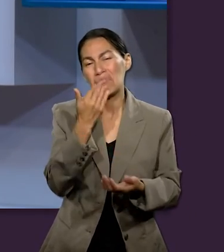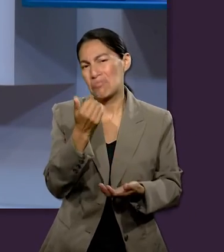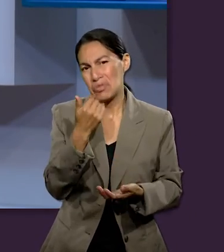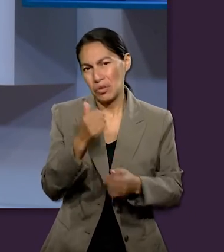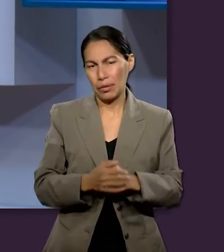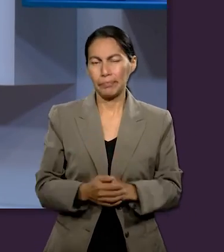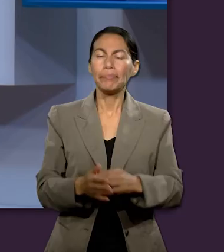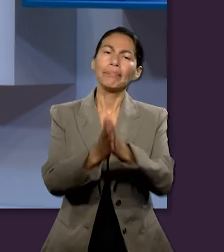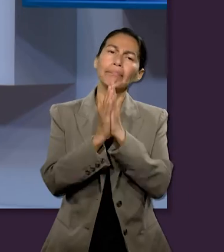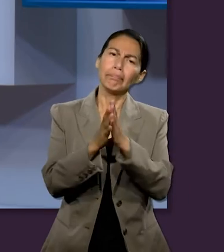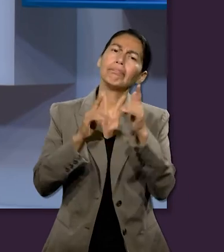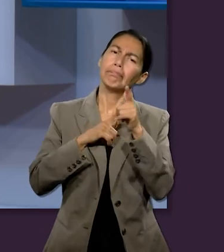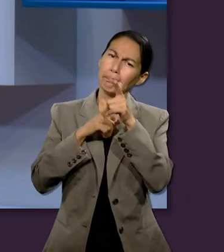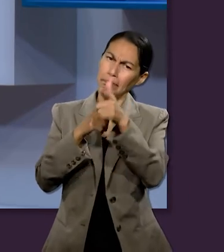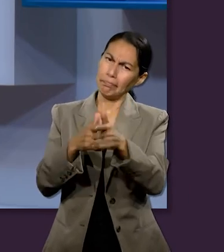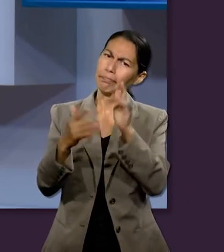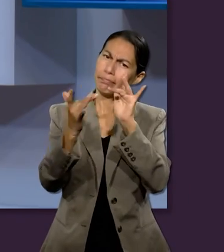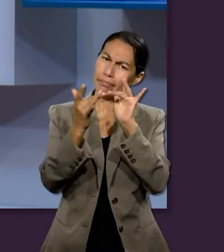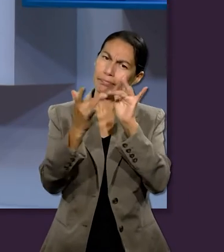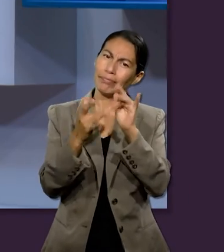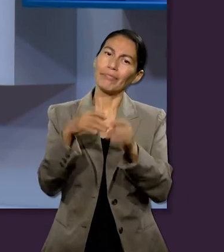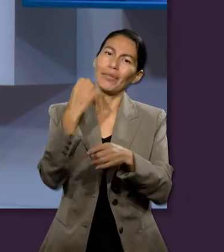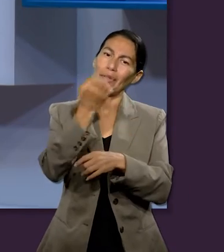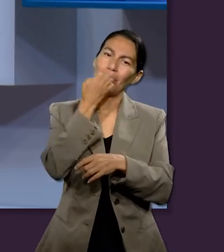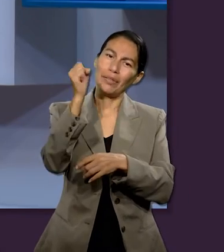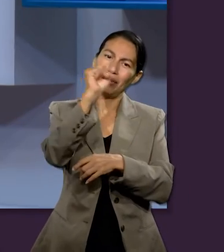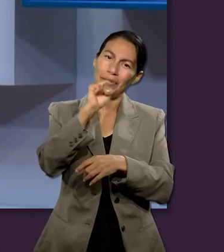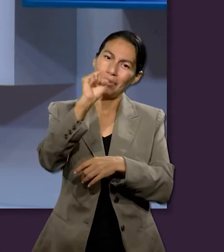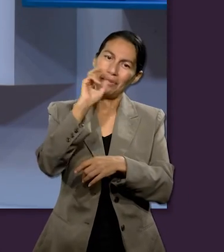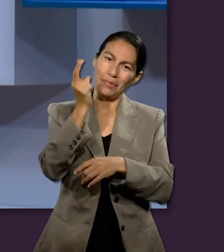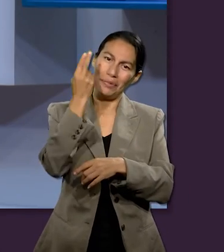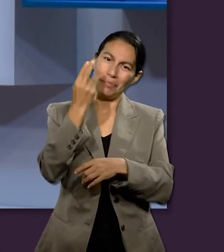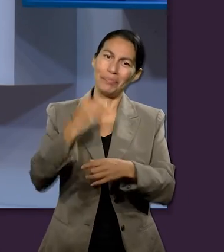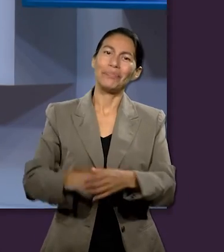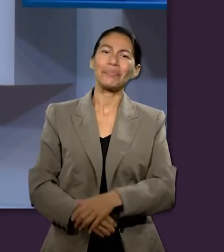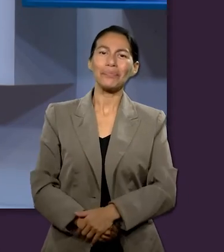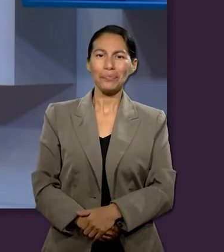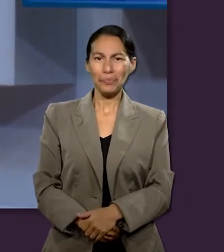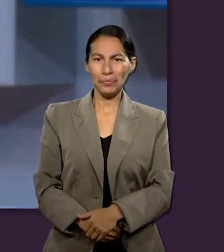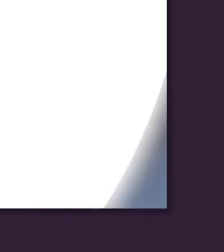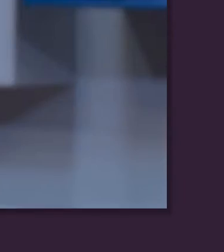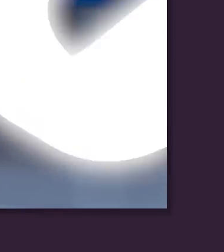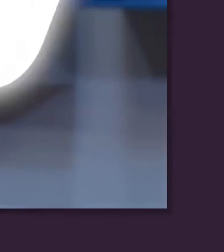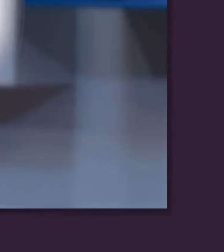Quédate con nosotros para la segunda parte de la Escuela Sabática Universitaria.